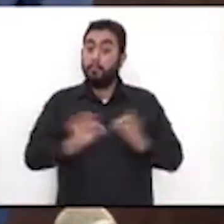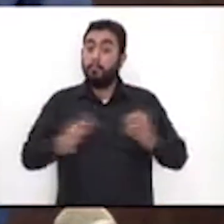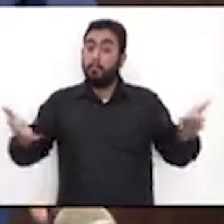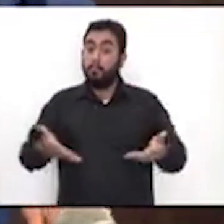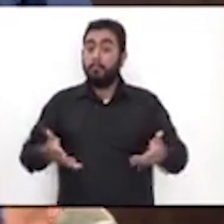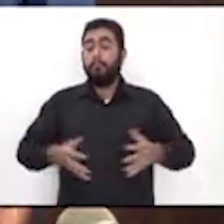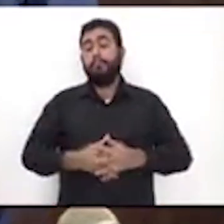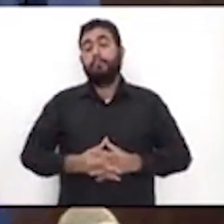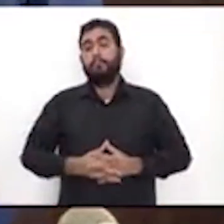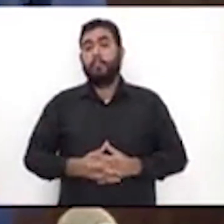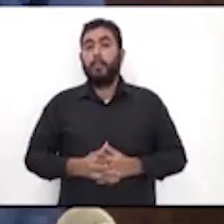¡Gracias! ¡Gracias! ¡Gracias!